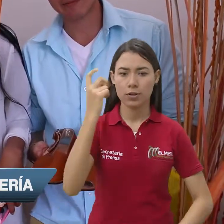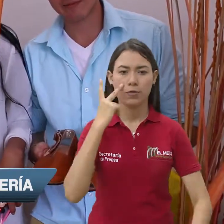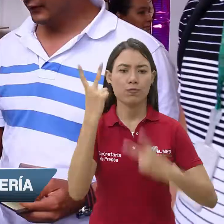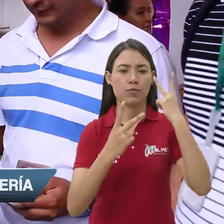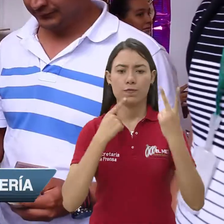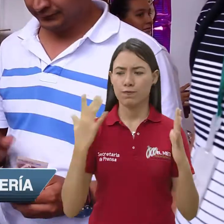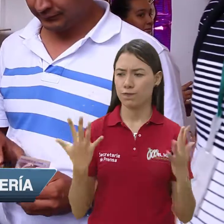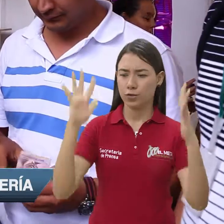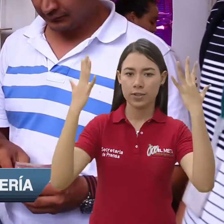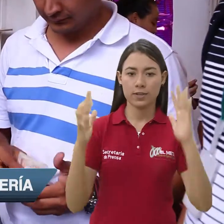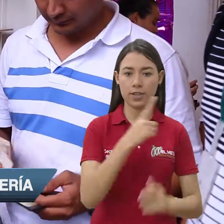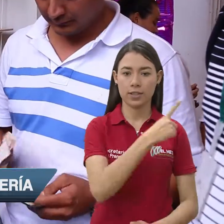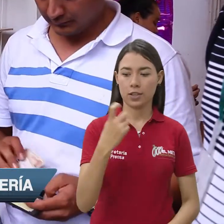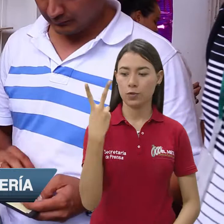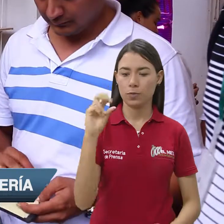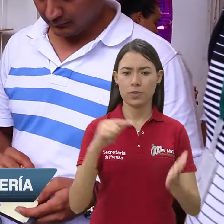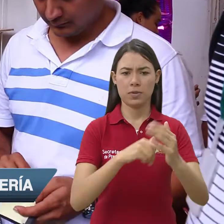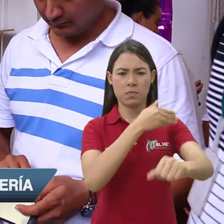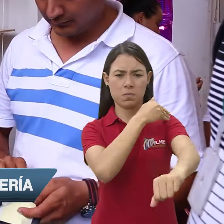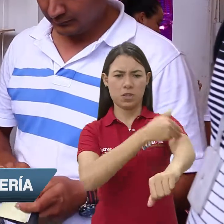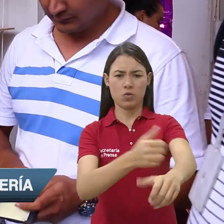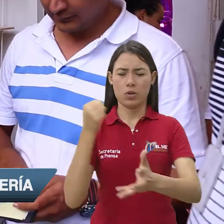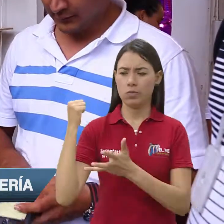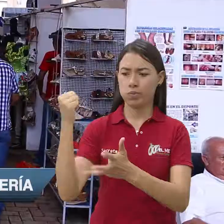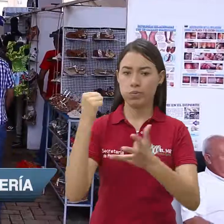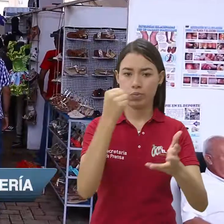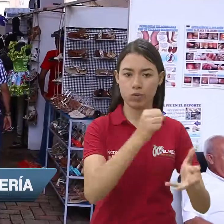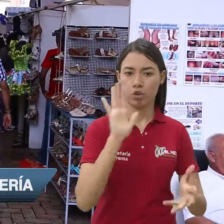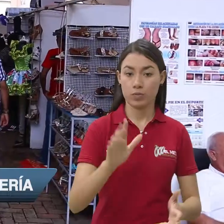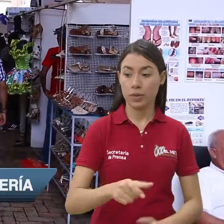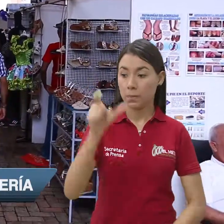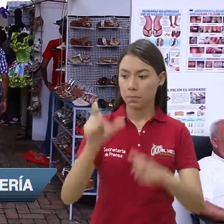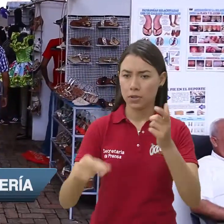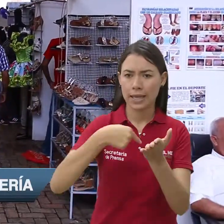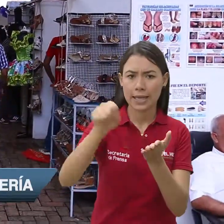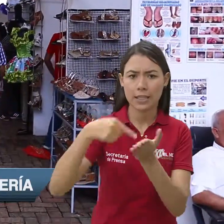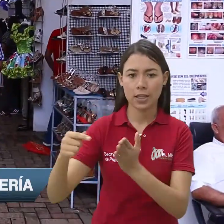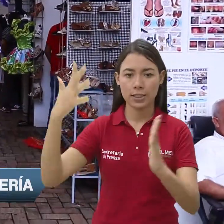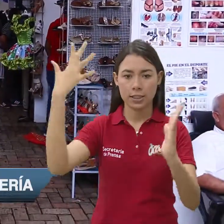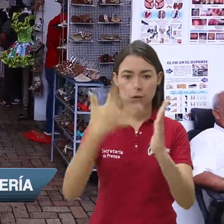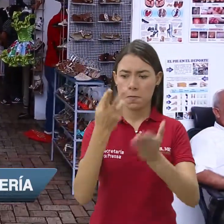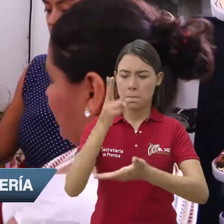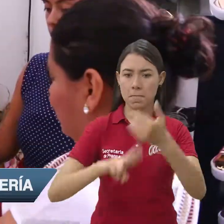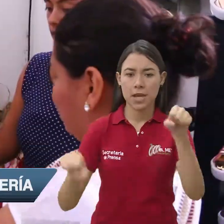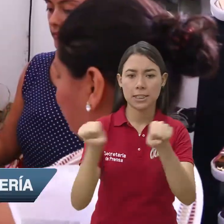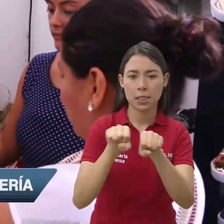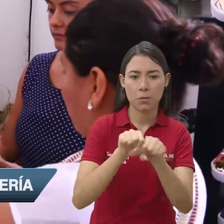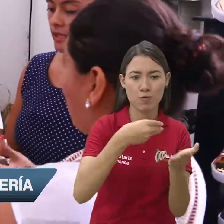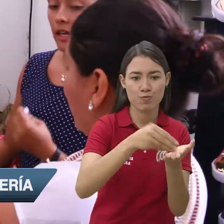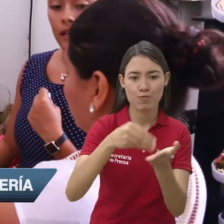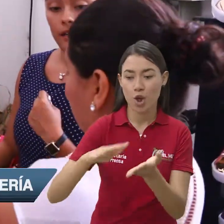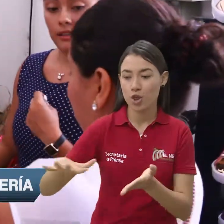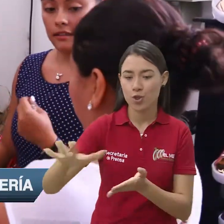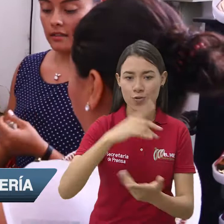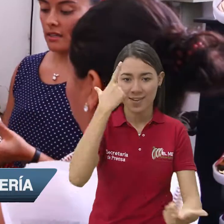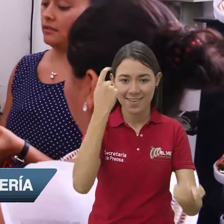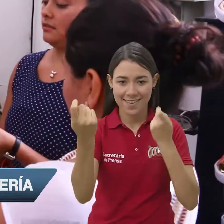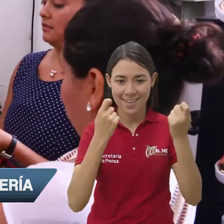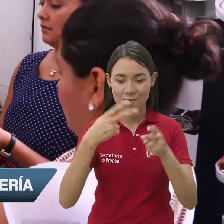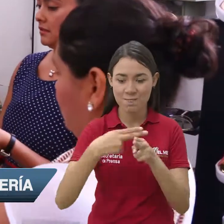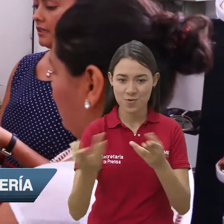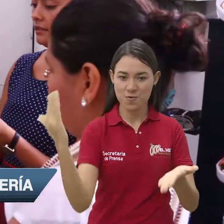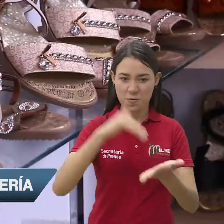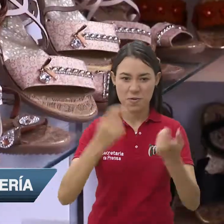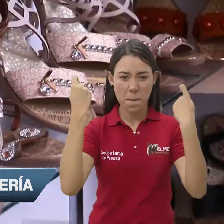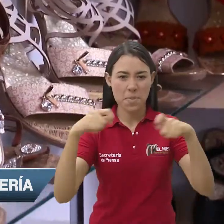más de 120 millones de pesos en ventas de 5 mil pares de calzado y se hicieron alianzas estratégicas con otros entes gremiales que abrieron